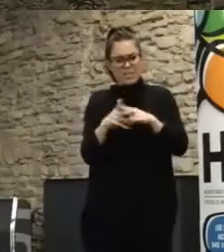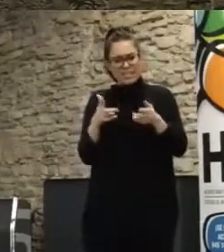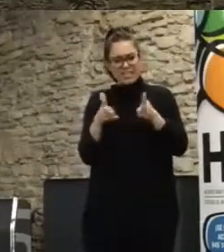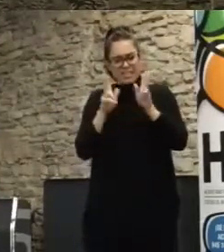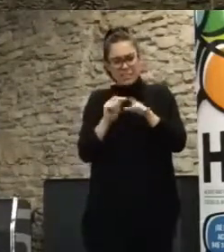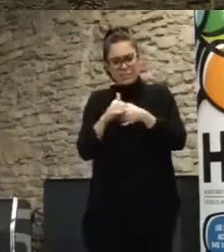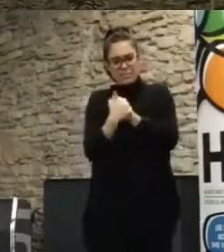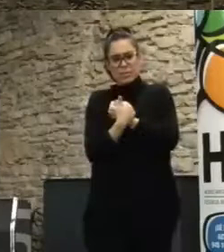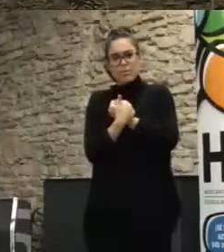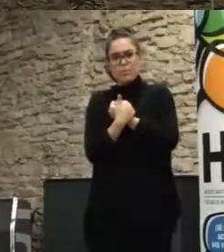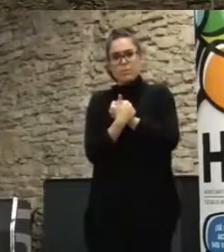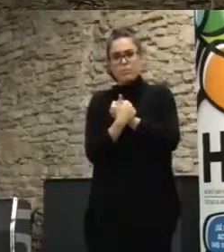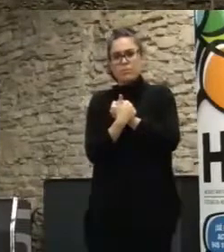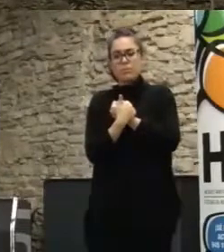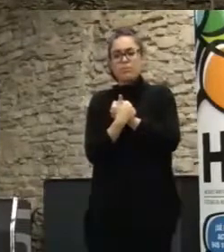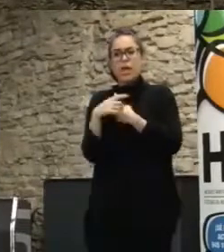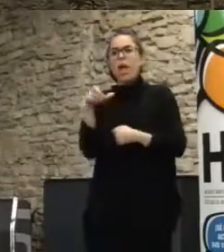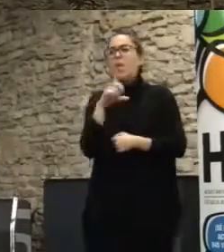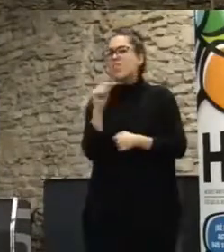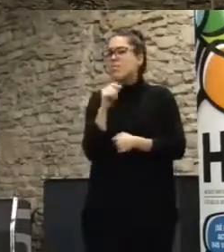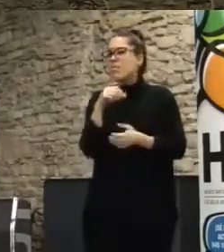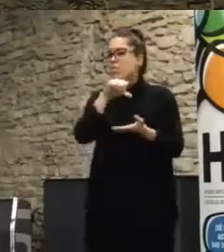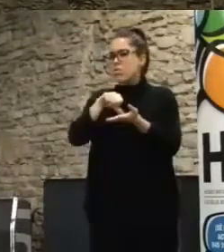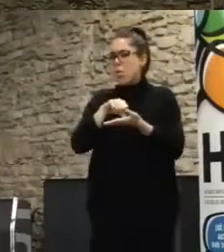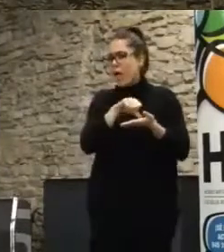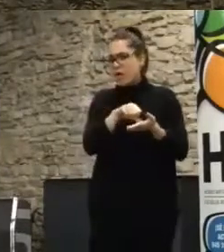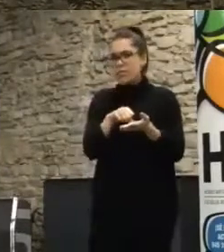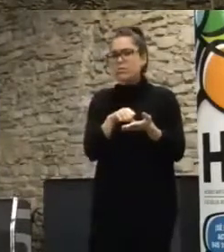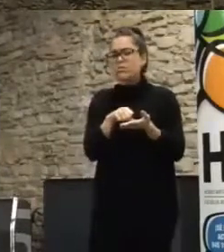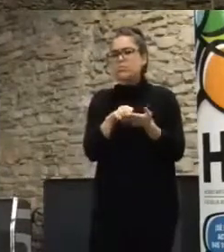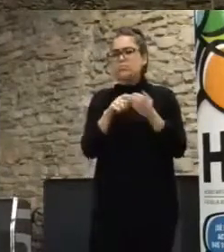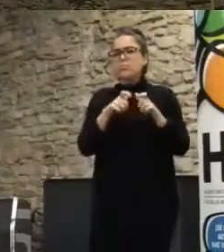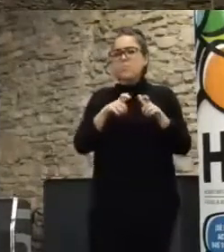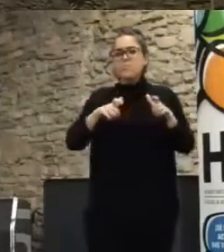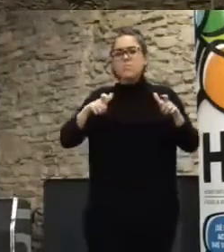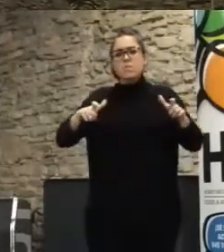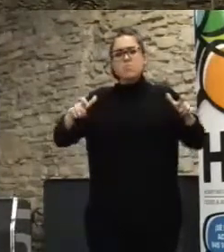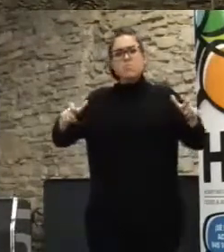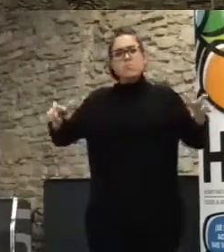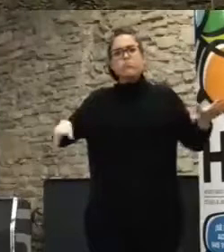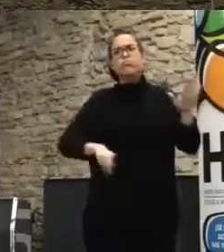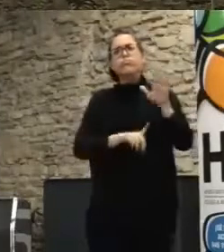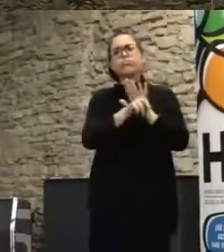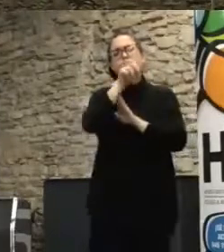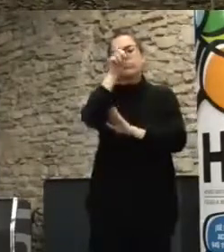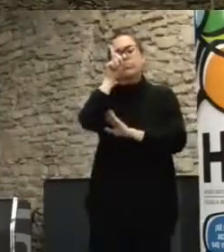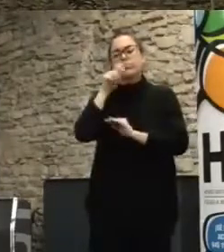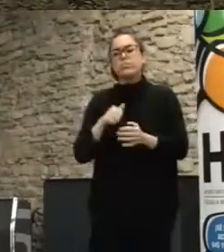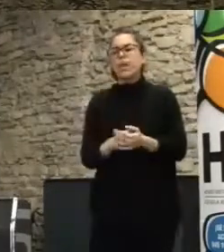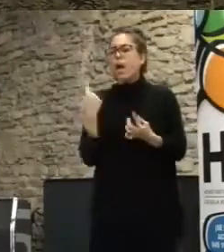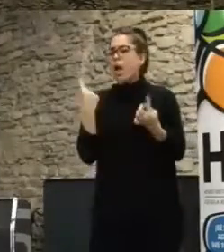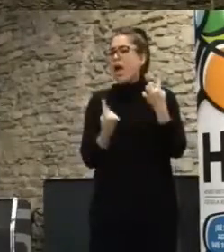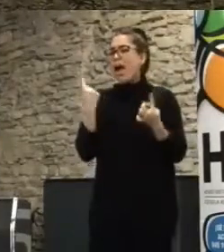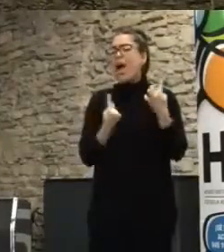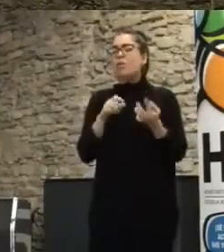imparable, Y hay más de 100 ciudades, está creciendo de una manera espectacular. Es muy interesante que hay ciudades, por ejemplo,